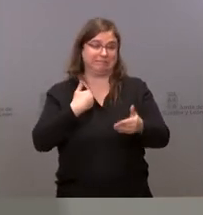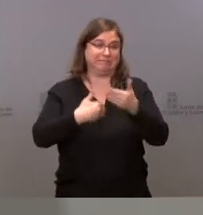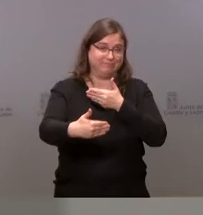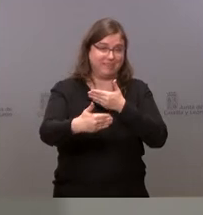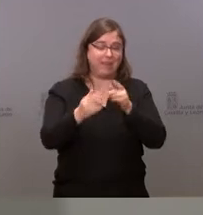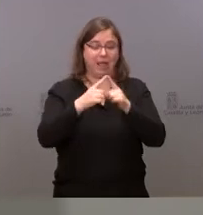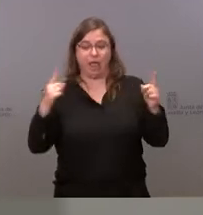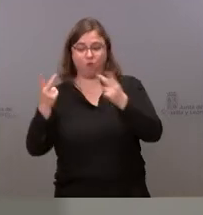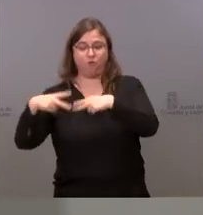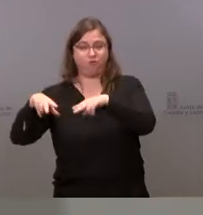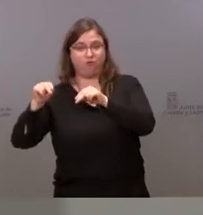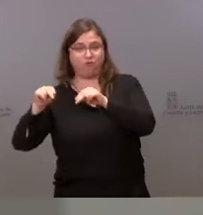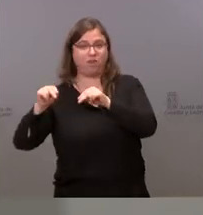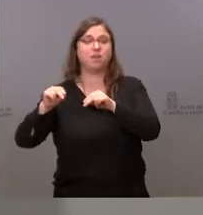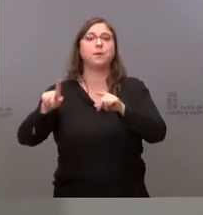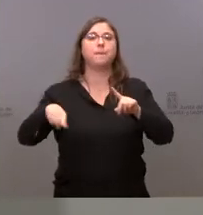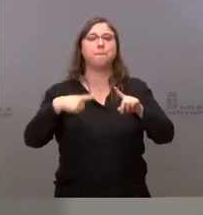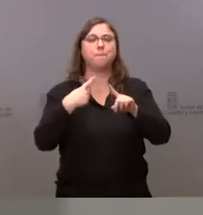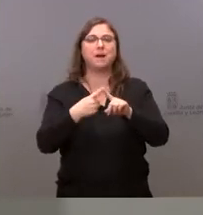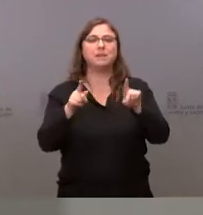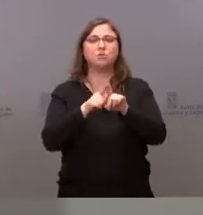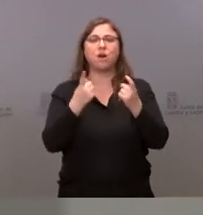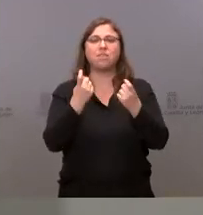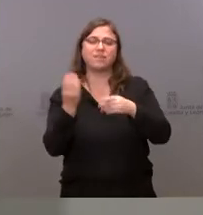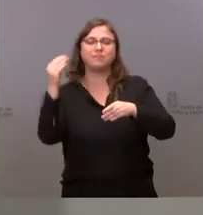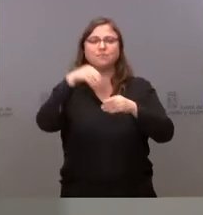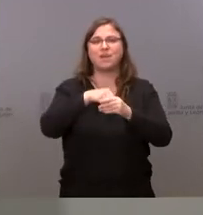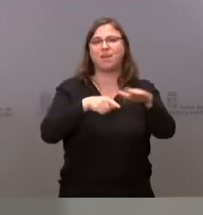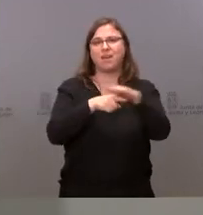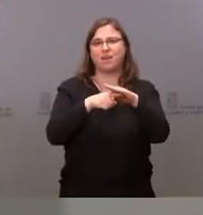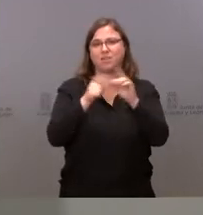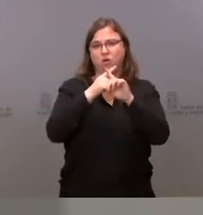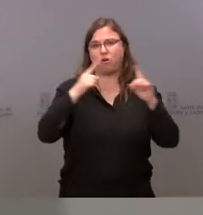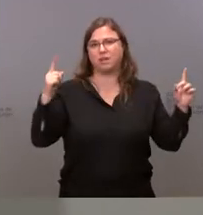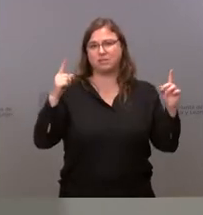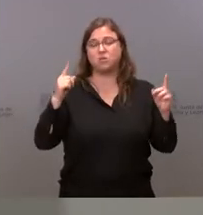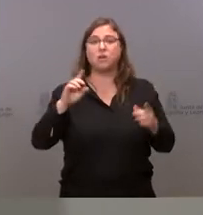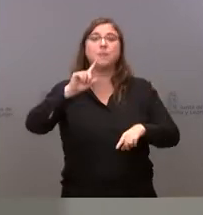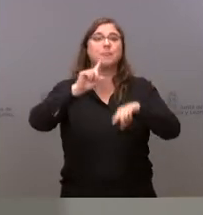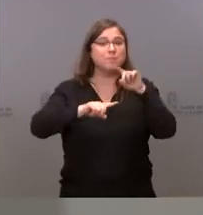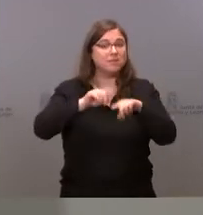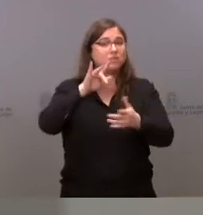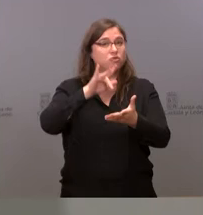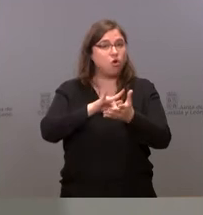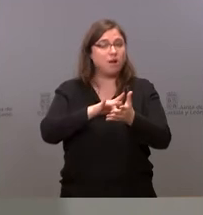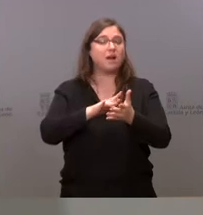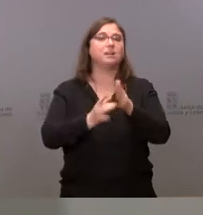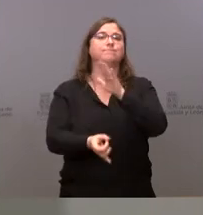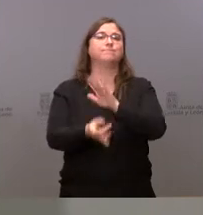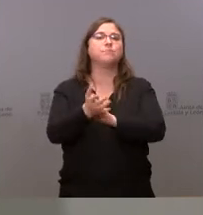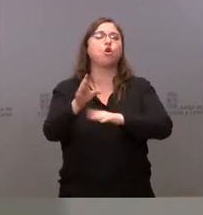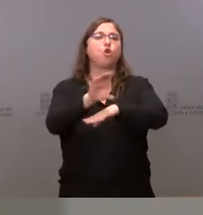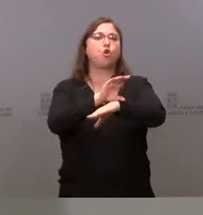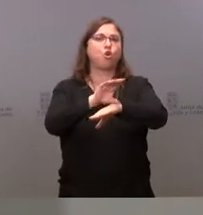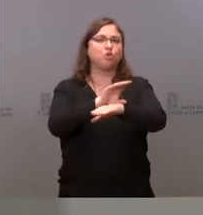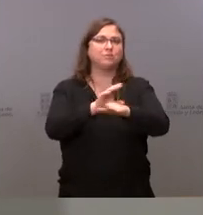la necesidad también de incorporarlas a la ejecución presupuestaria de este ejercicio a la celebración de un Consejo de Gobierno de la Junta de